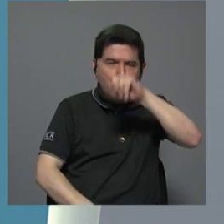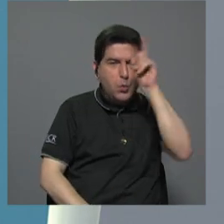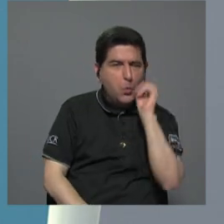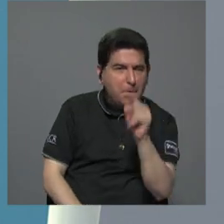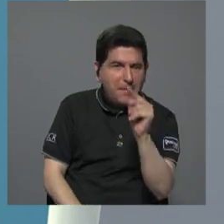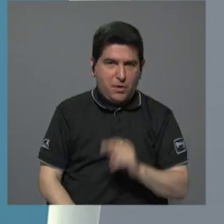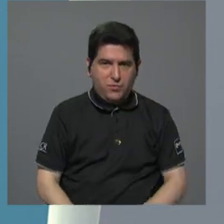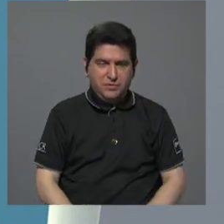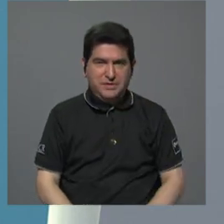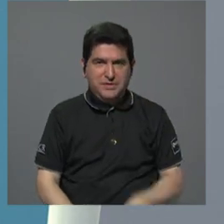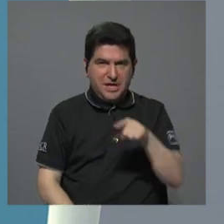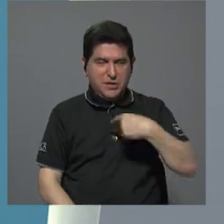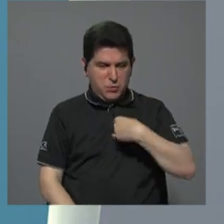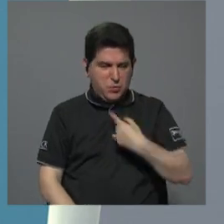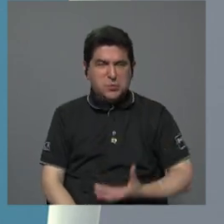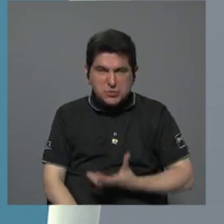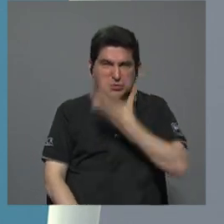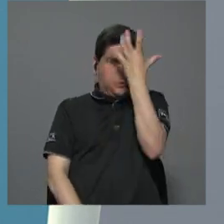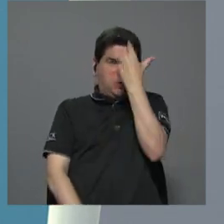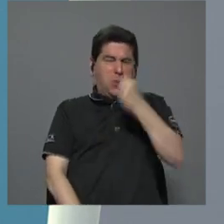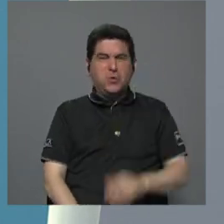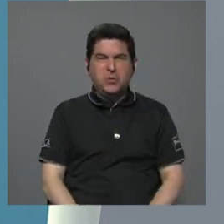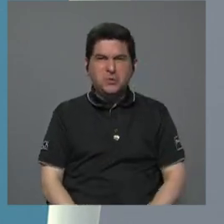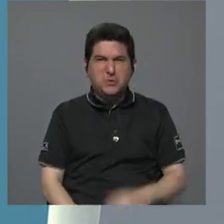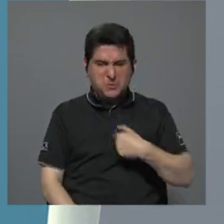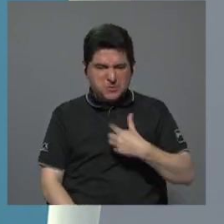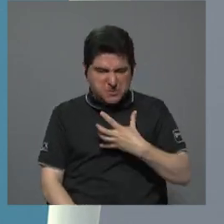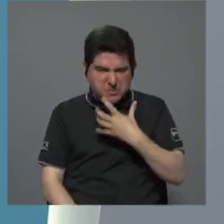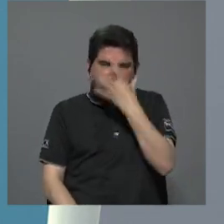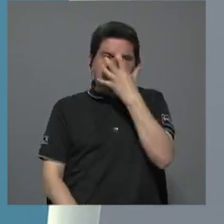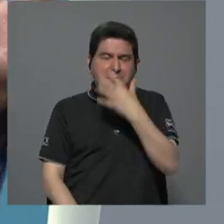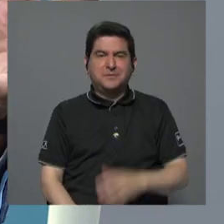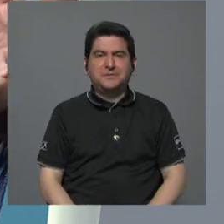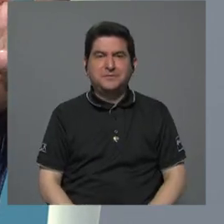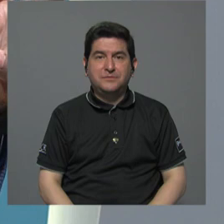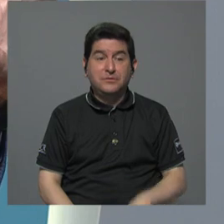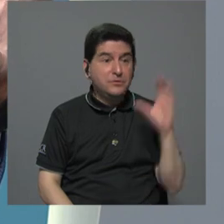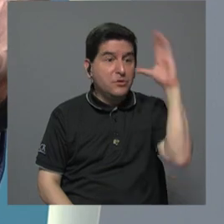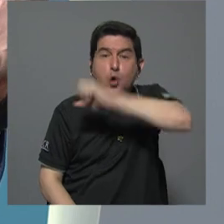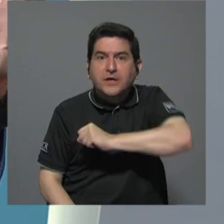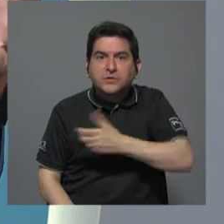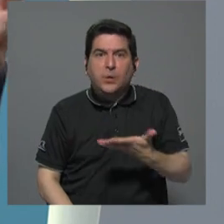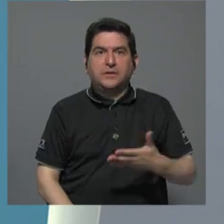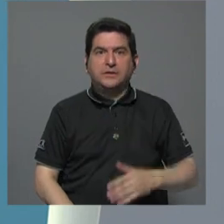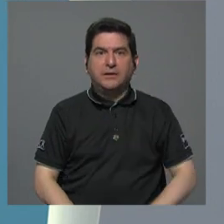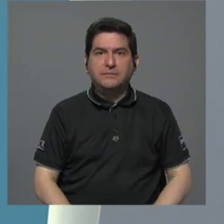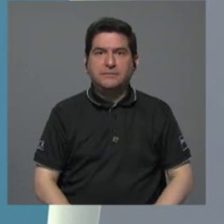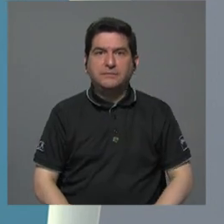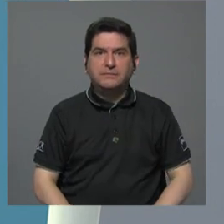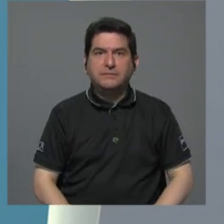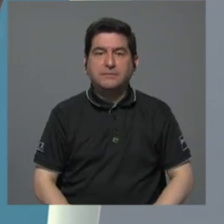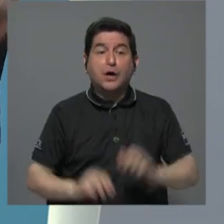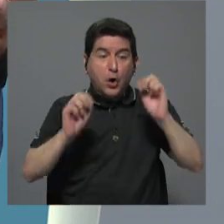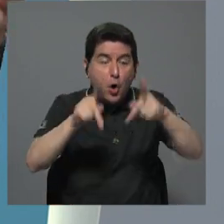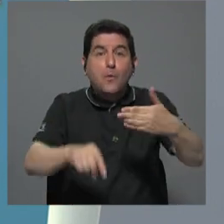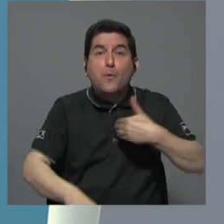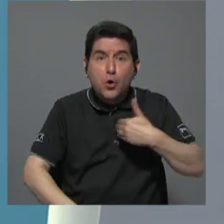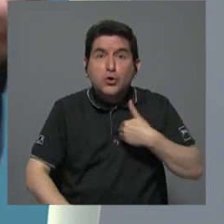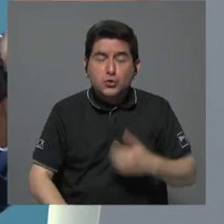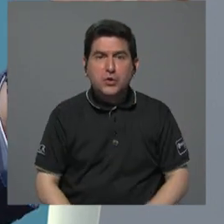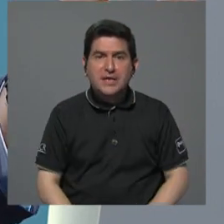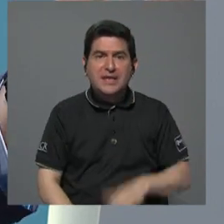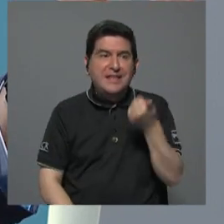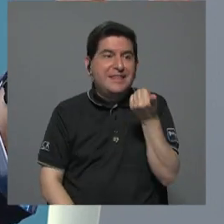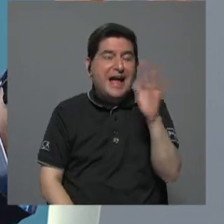eso, pues, hasta disgusto da. Se pone uno de mal humor. ¿Cómo es que no se daban cuenta que había posibilidad de poner